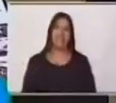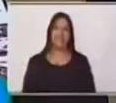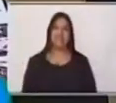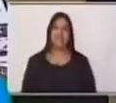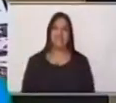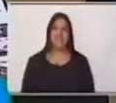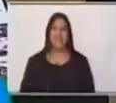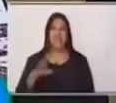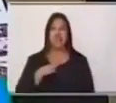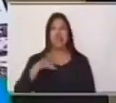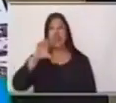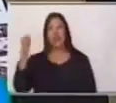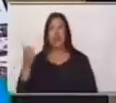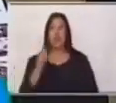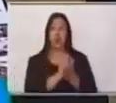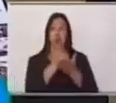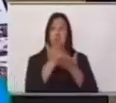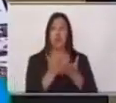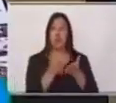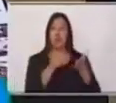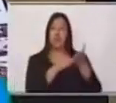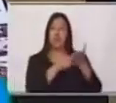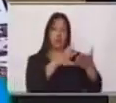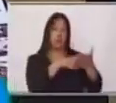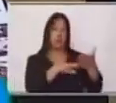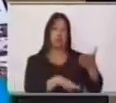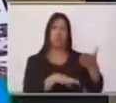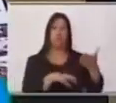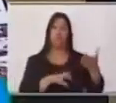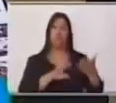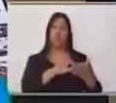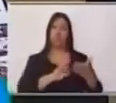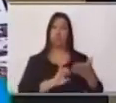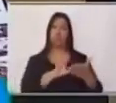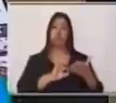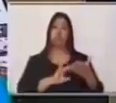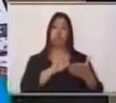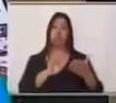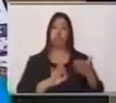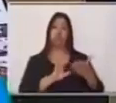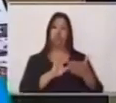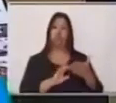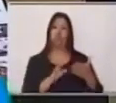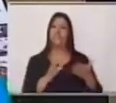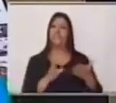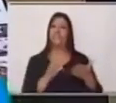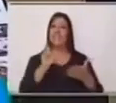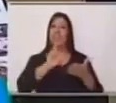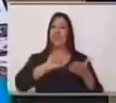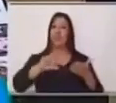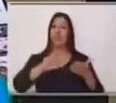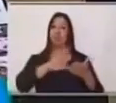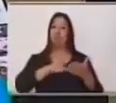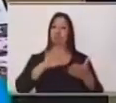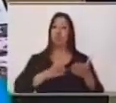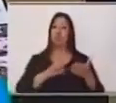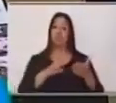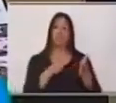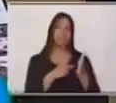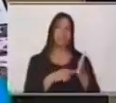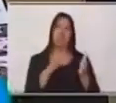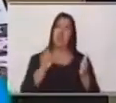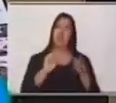Tengo un libro de texto, de contabilidad. Es un libro más práctico, por lo tanto, no posee lenguaje literario.